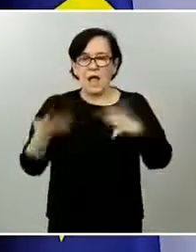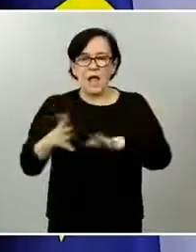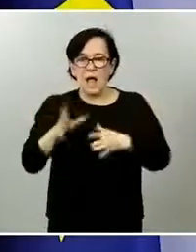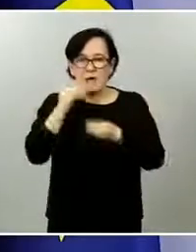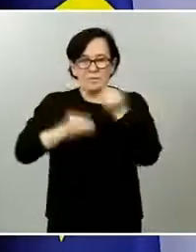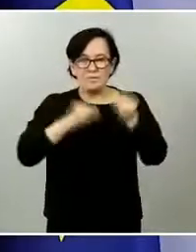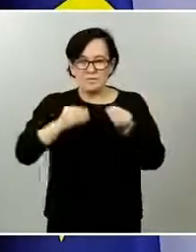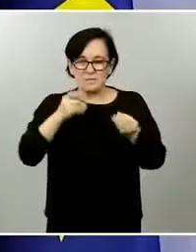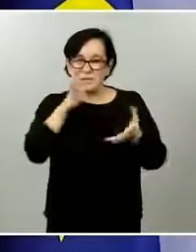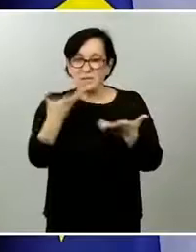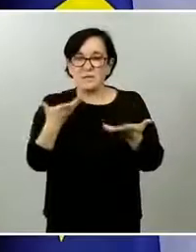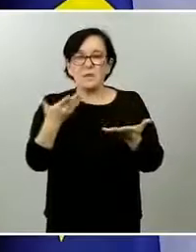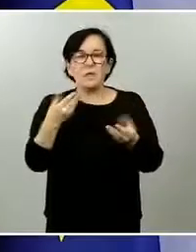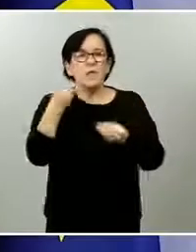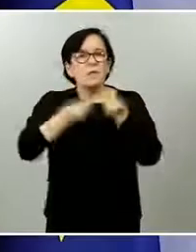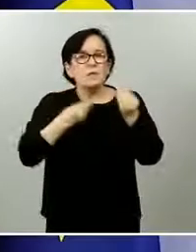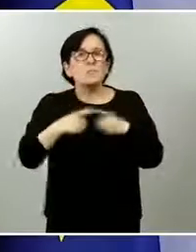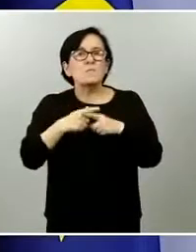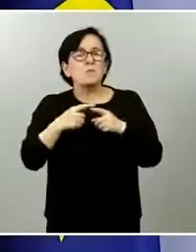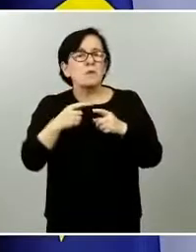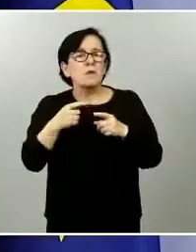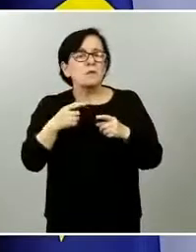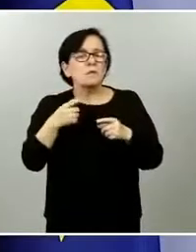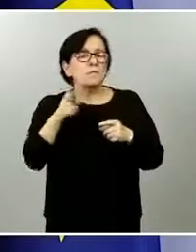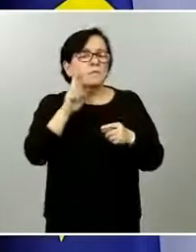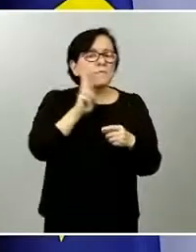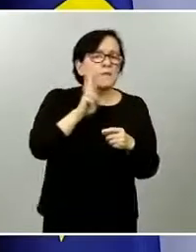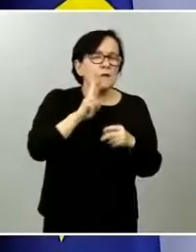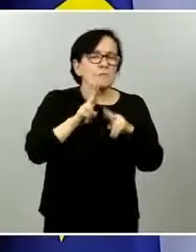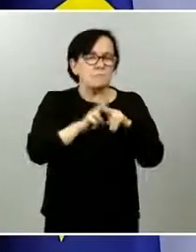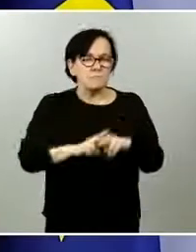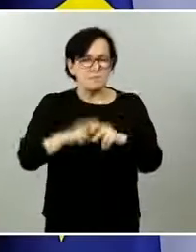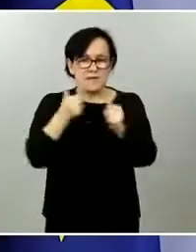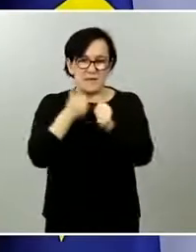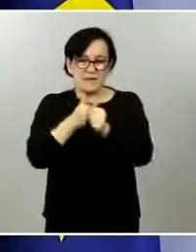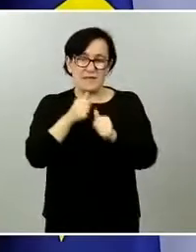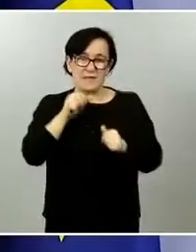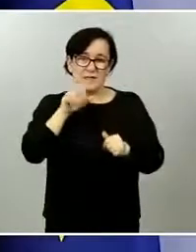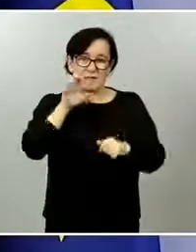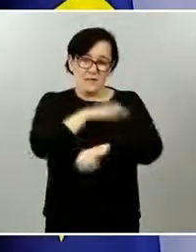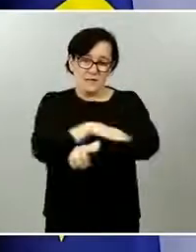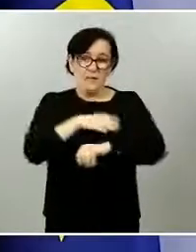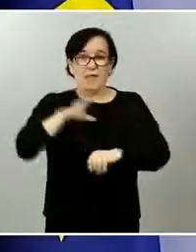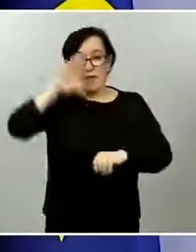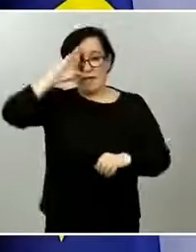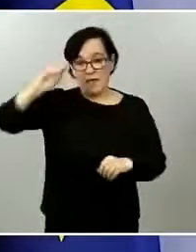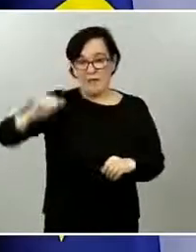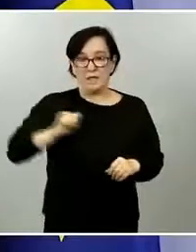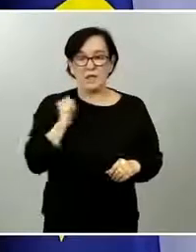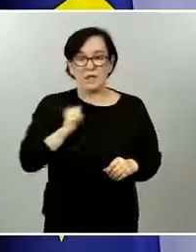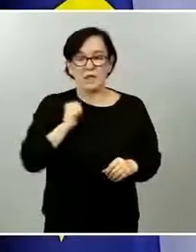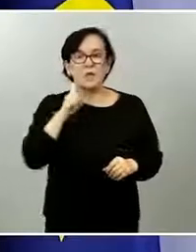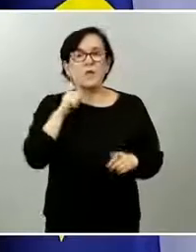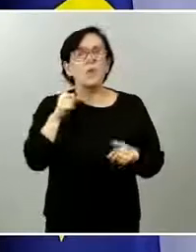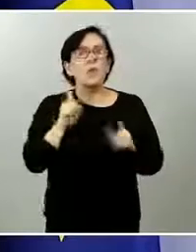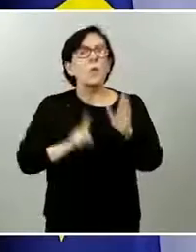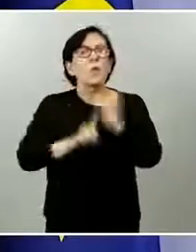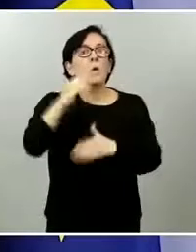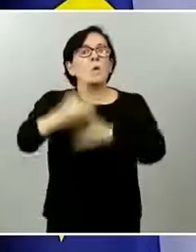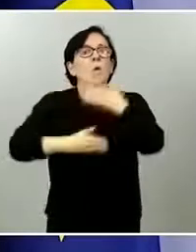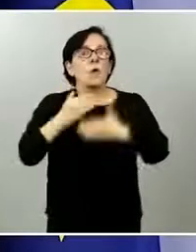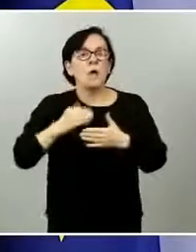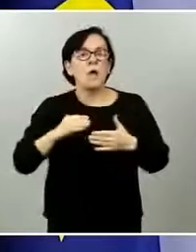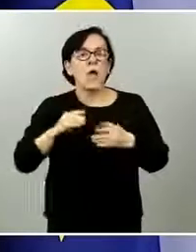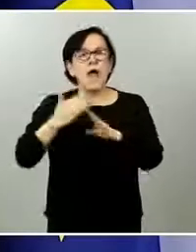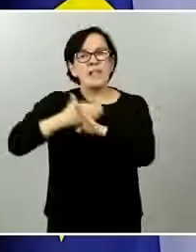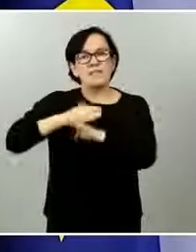por lo tanto ahí no hay ninguna decisión tomada si nos referimos a este segundo conjunto de aplicaciones no hay ninguna decisión tomada más allá de lo que le comento de que estamos